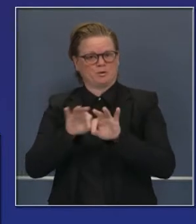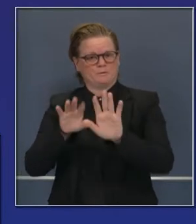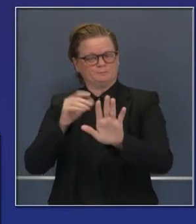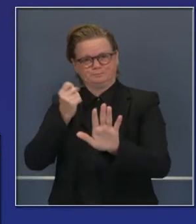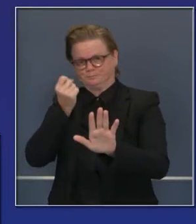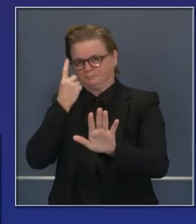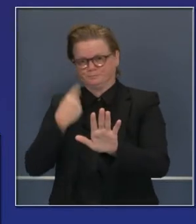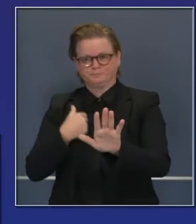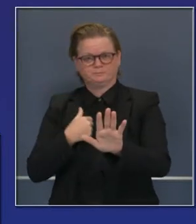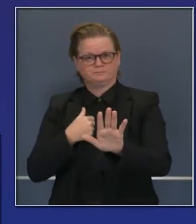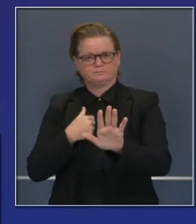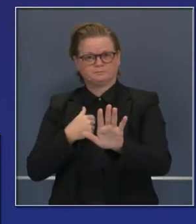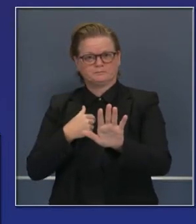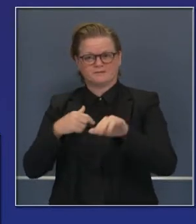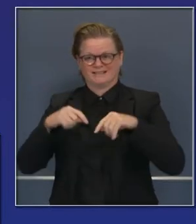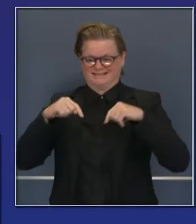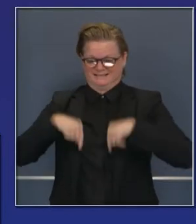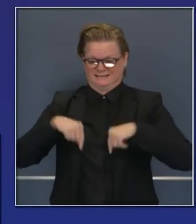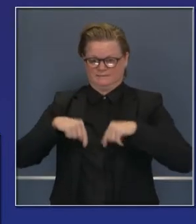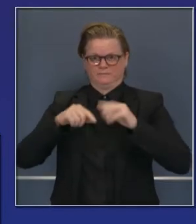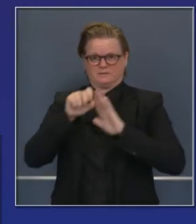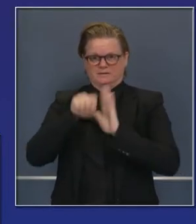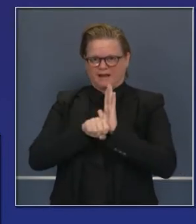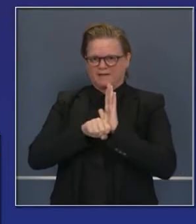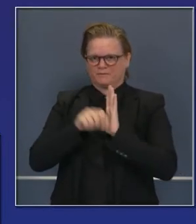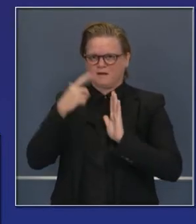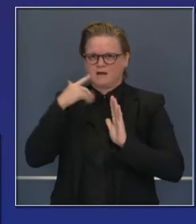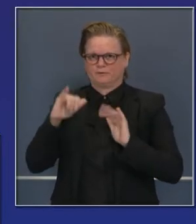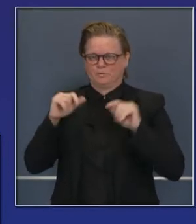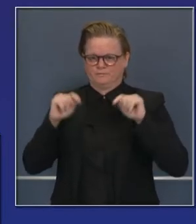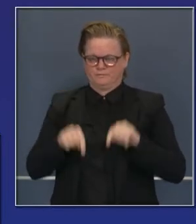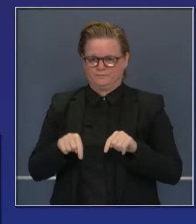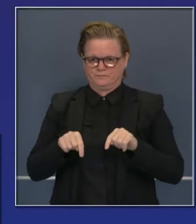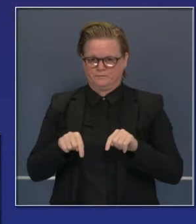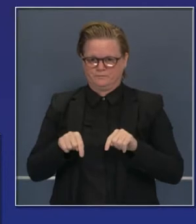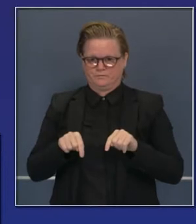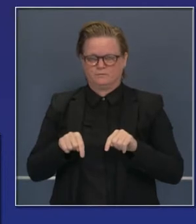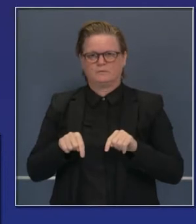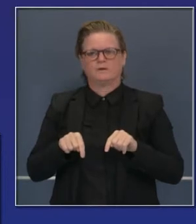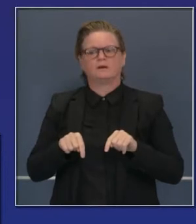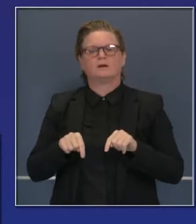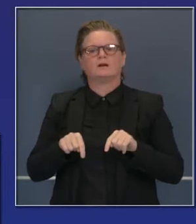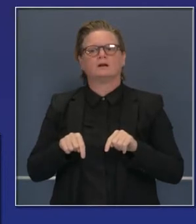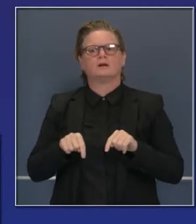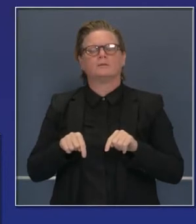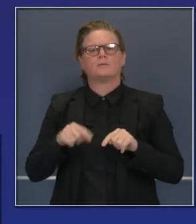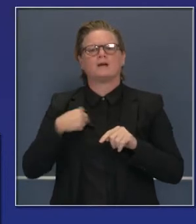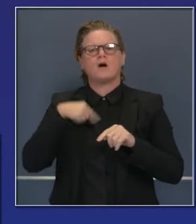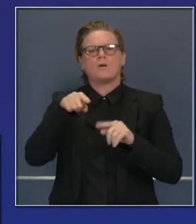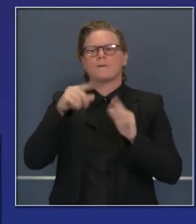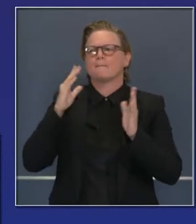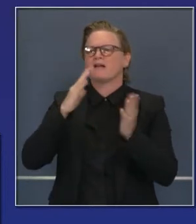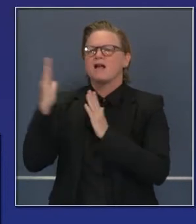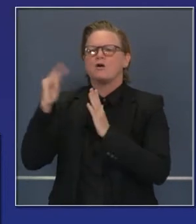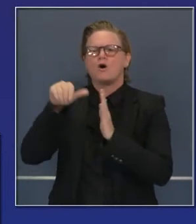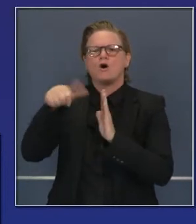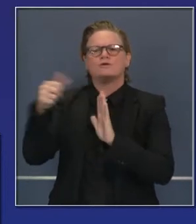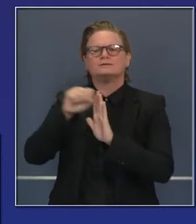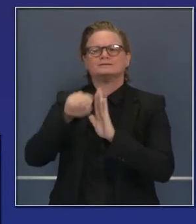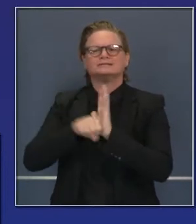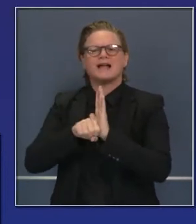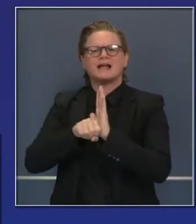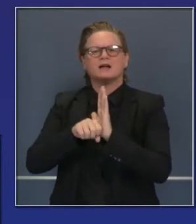poner en perspectiva al estado de California comparado a otros estados. Para propósitos de comparación,